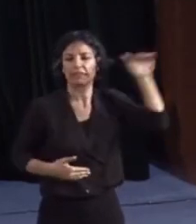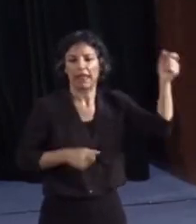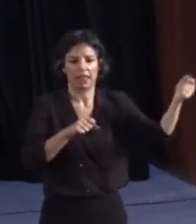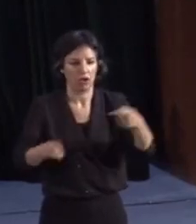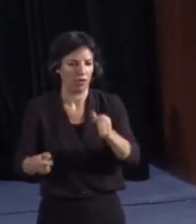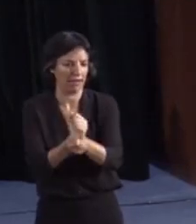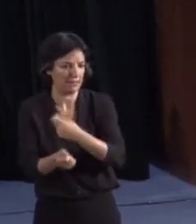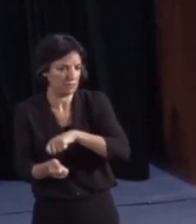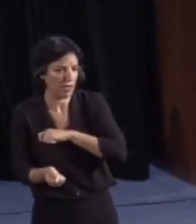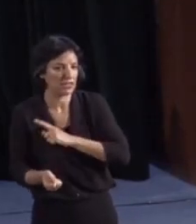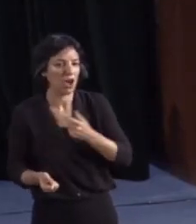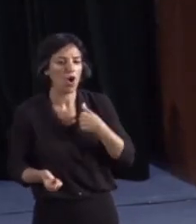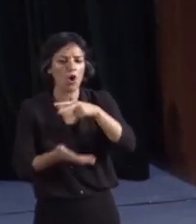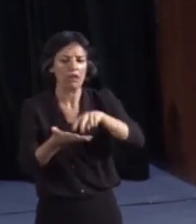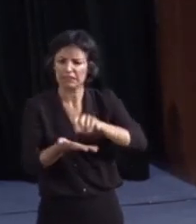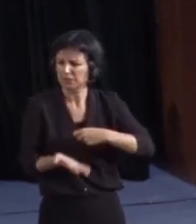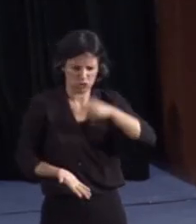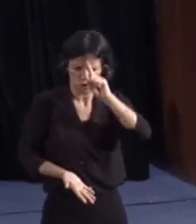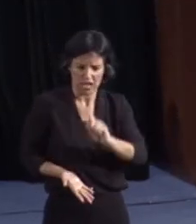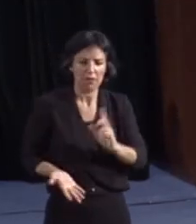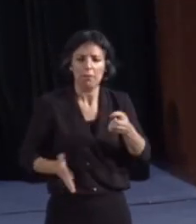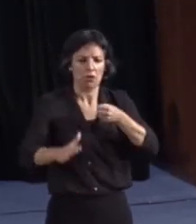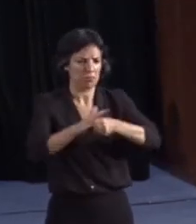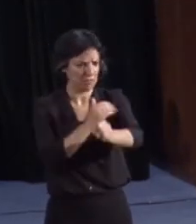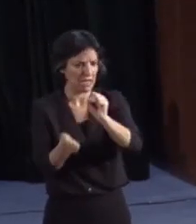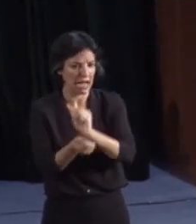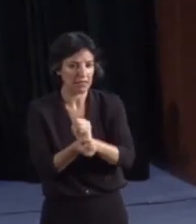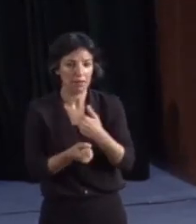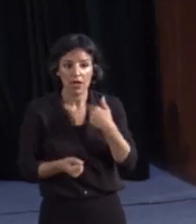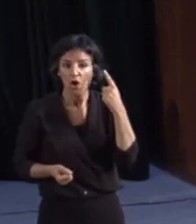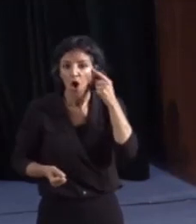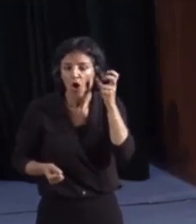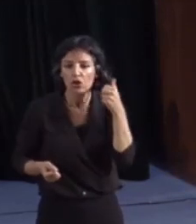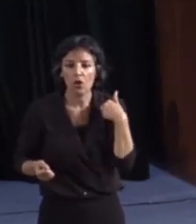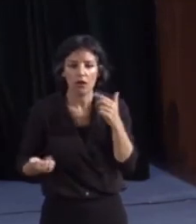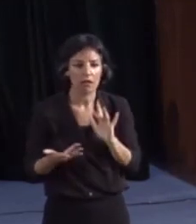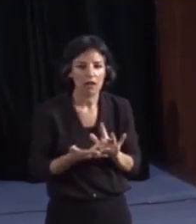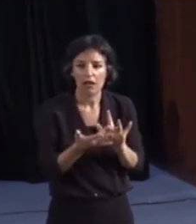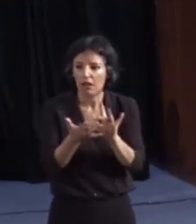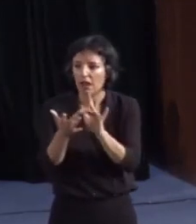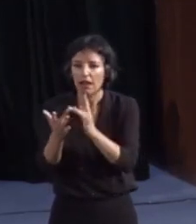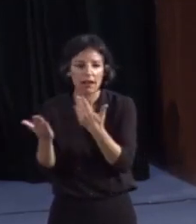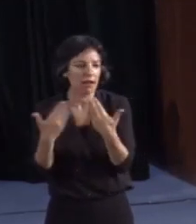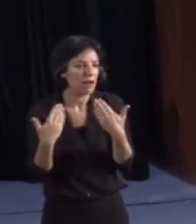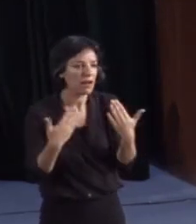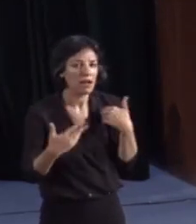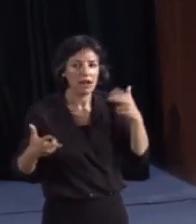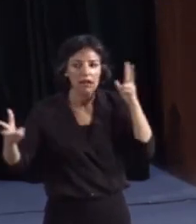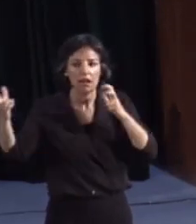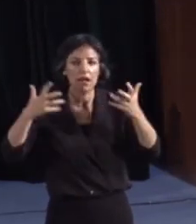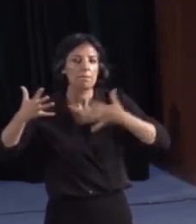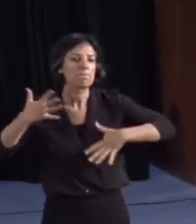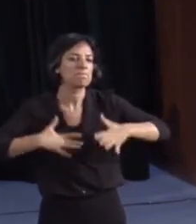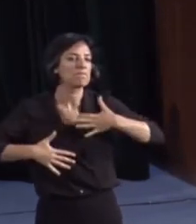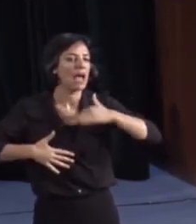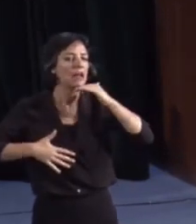un analfabeto que entra en este sistema, pero a base de la interacción continua y de otras personas, se puede impregnar